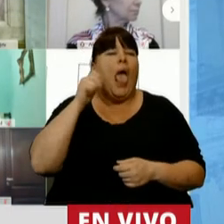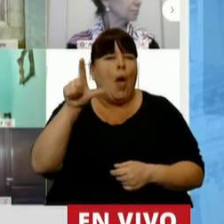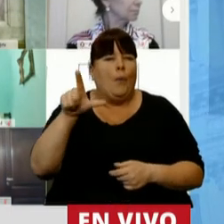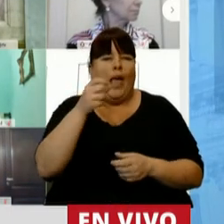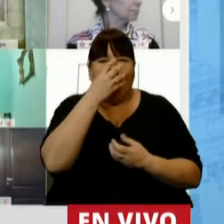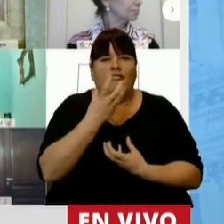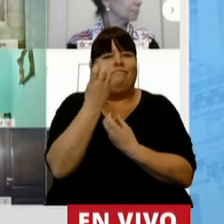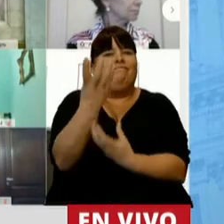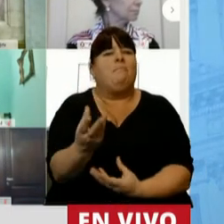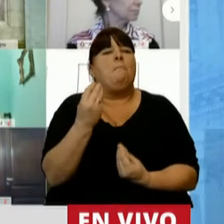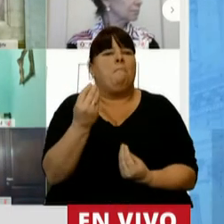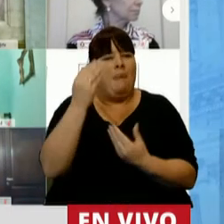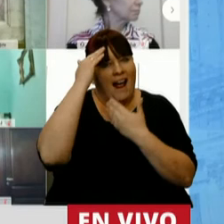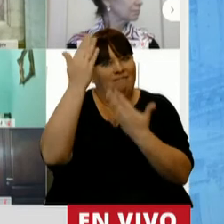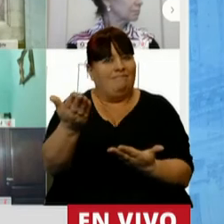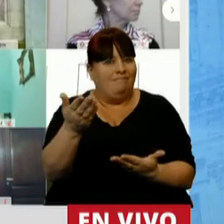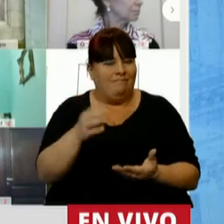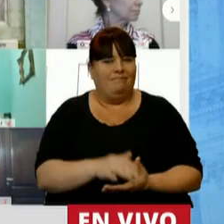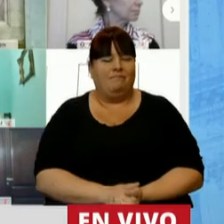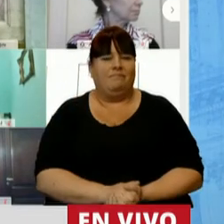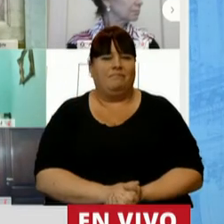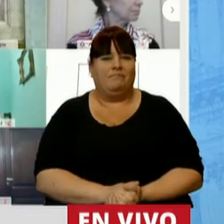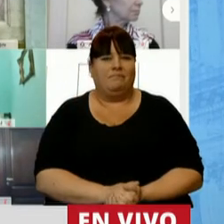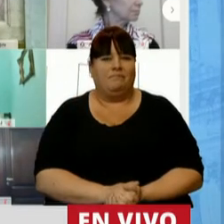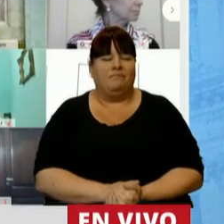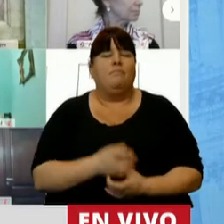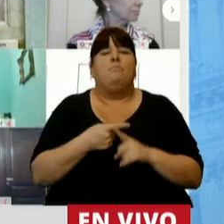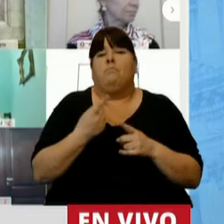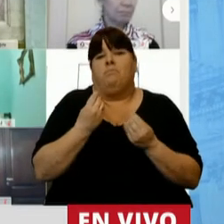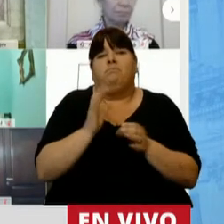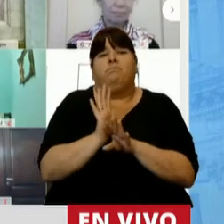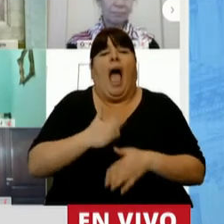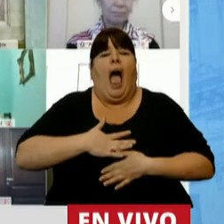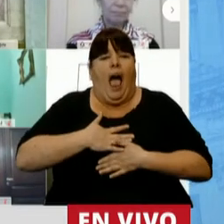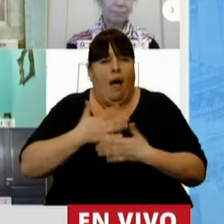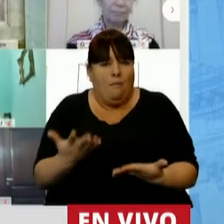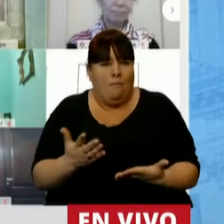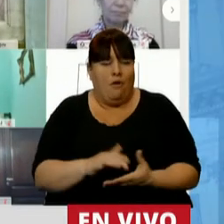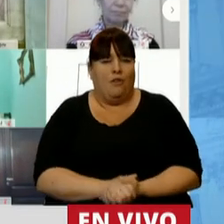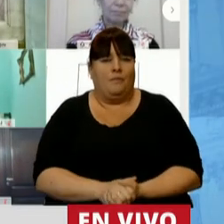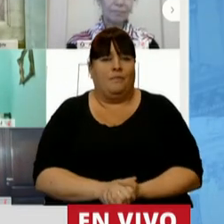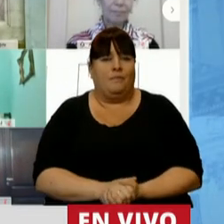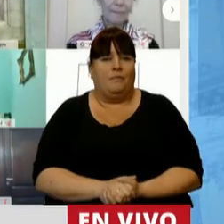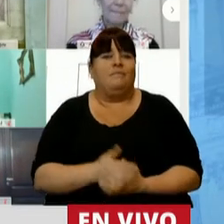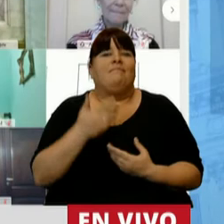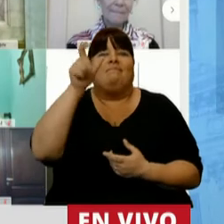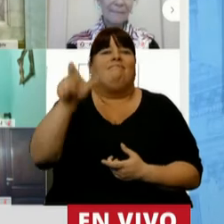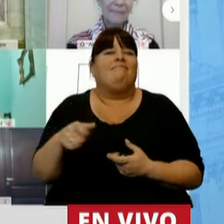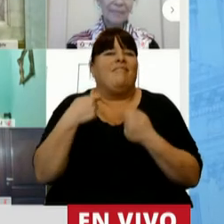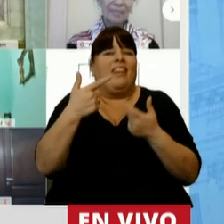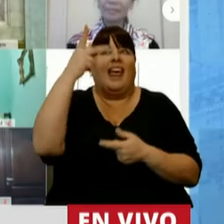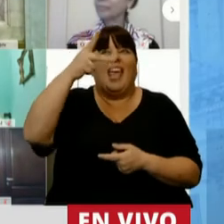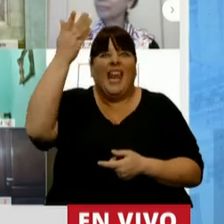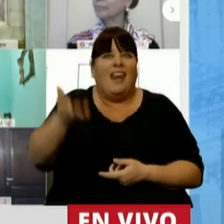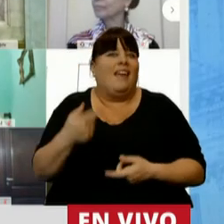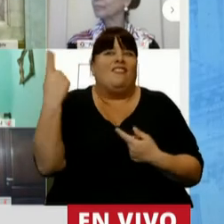para dejar presente el amor que genera la persona de